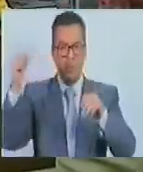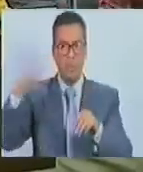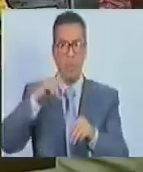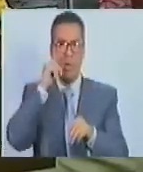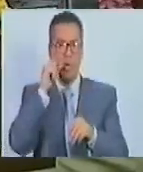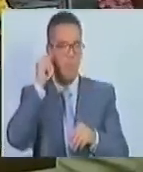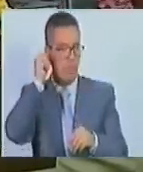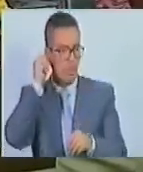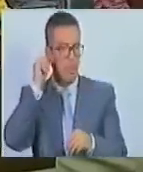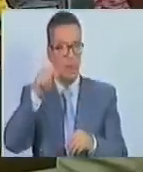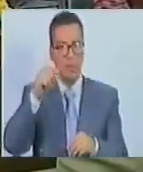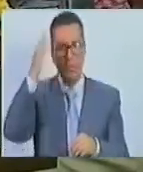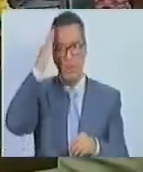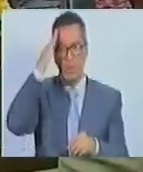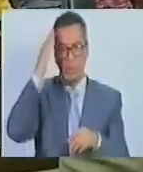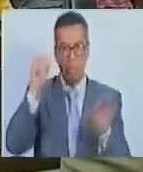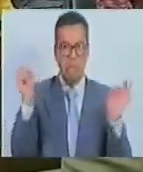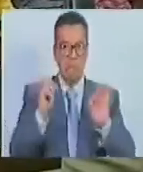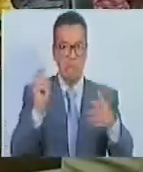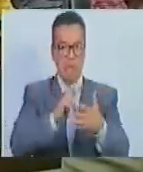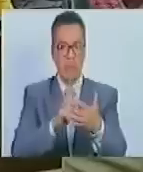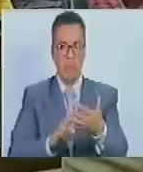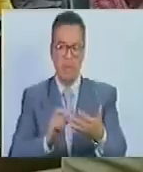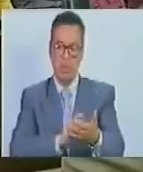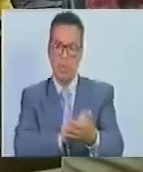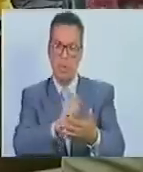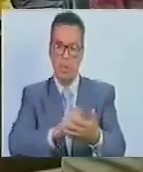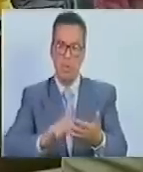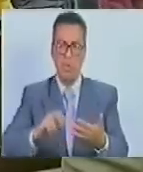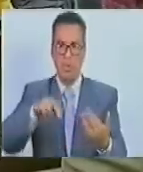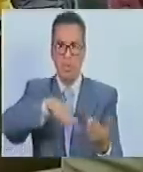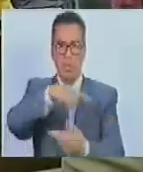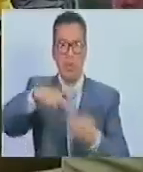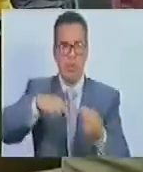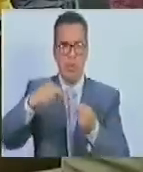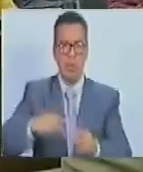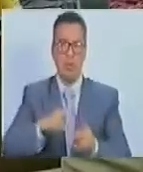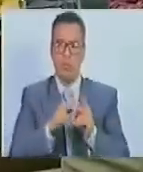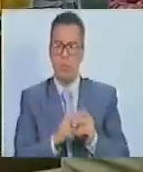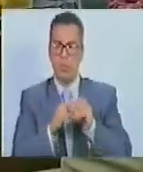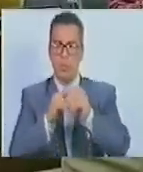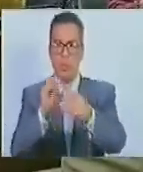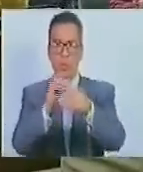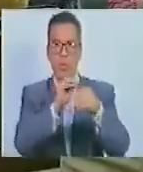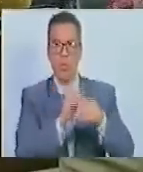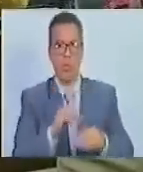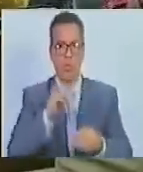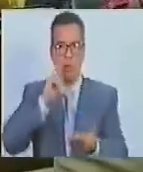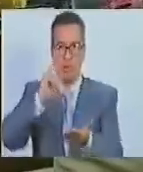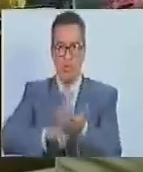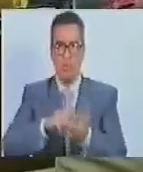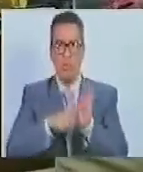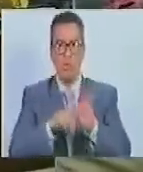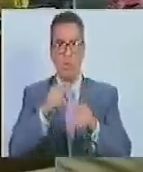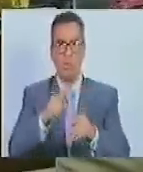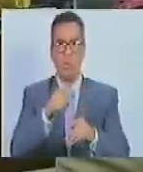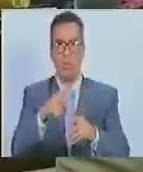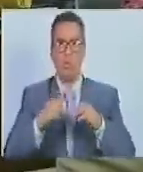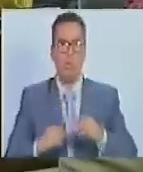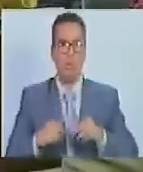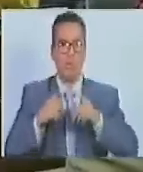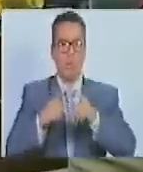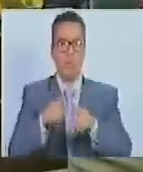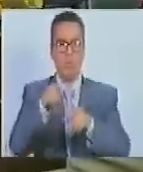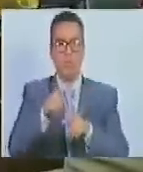mujeres que no sabían leer y escribir, la revolución los convocó, los certificó y les dio la oportunidad